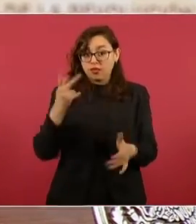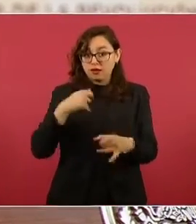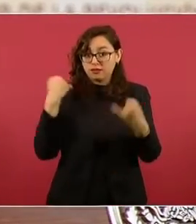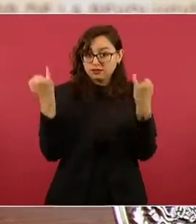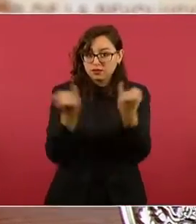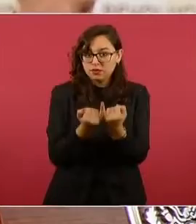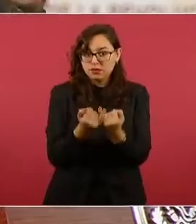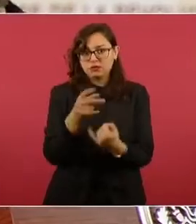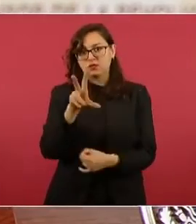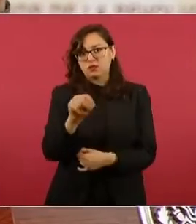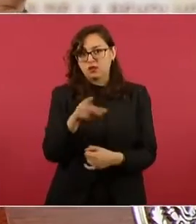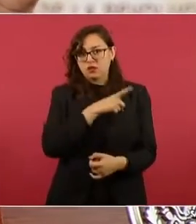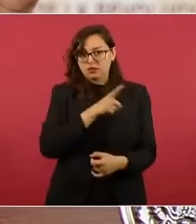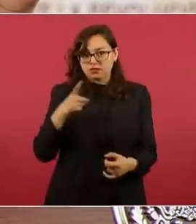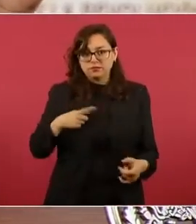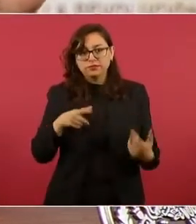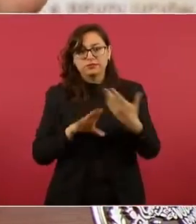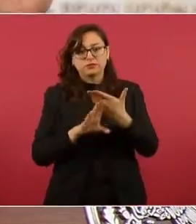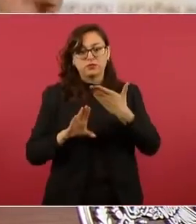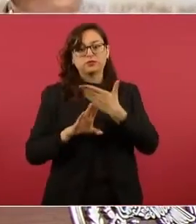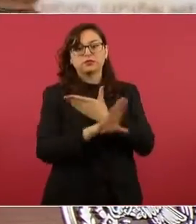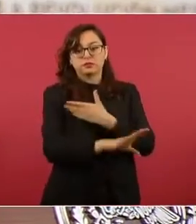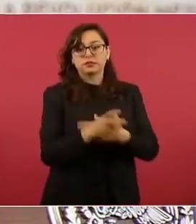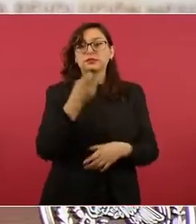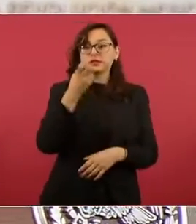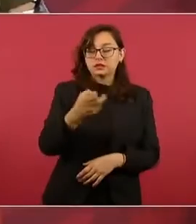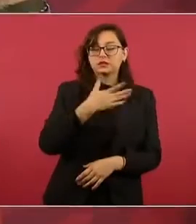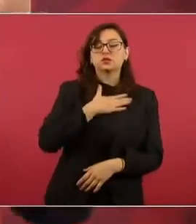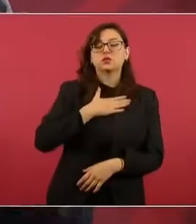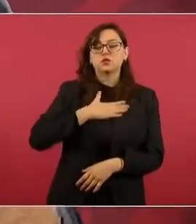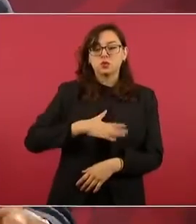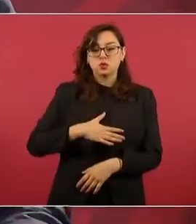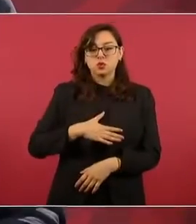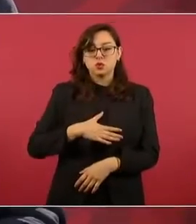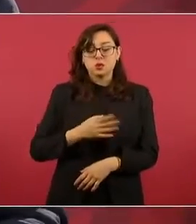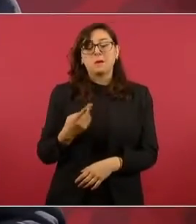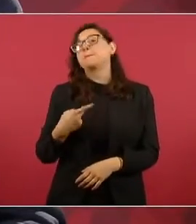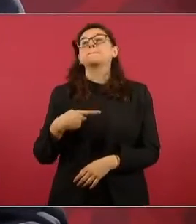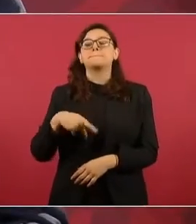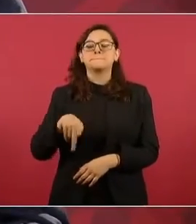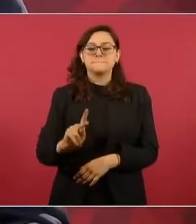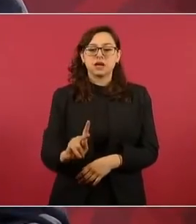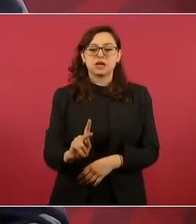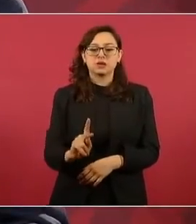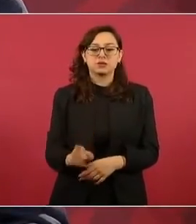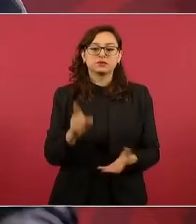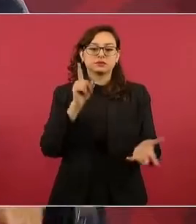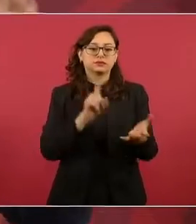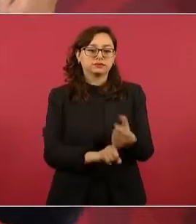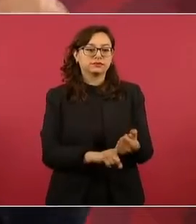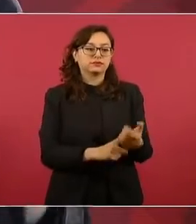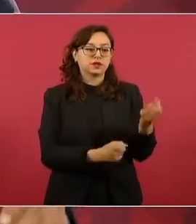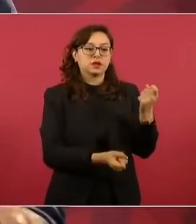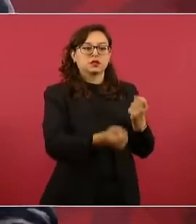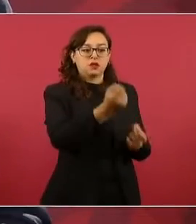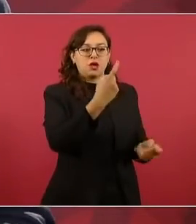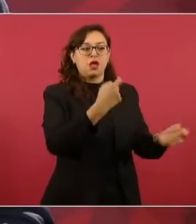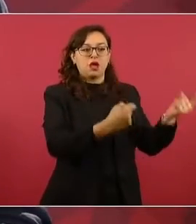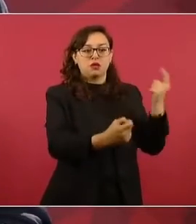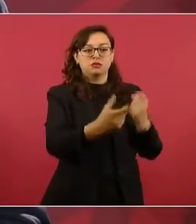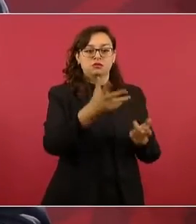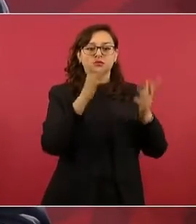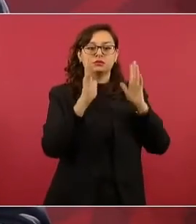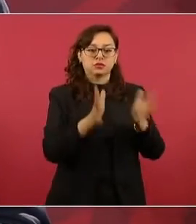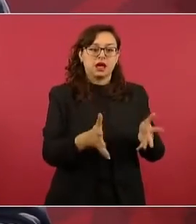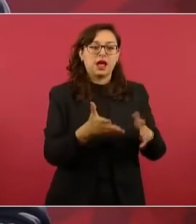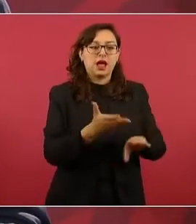De todas maneras, estaban ya en proceso algunas investigaciones,